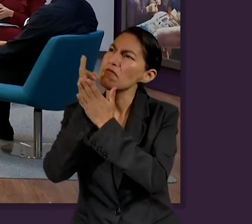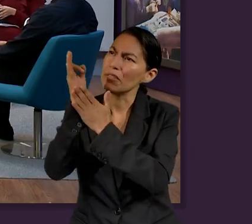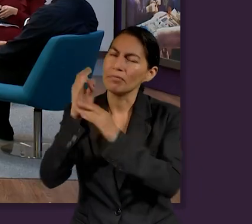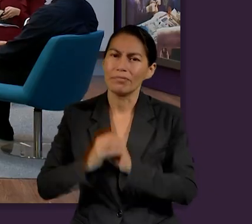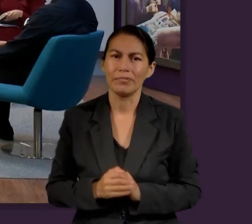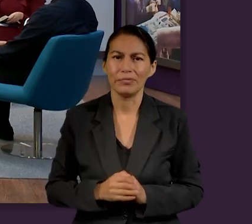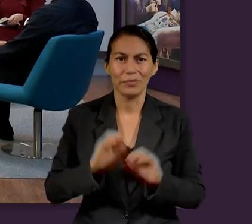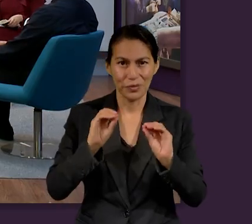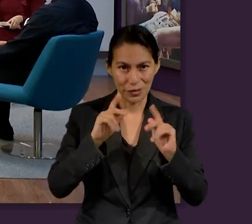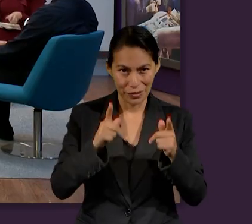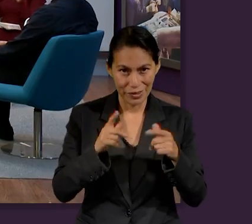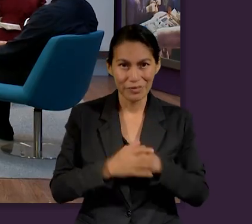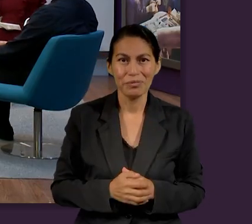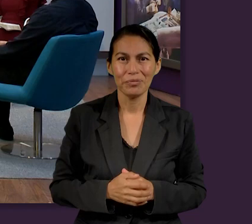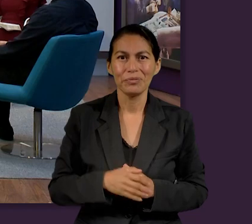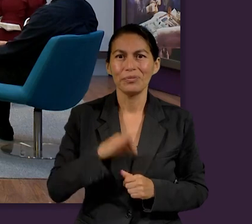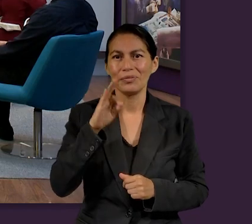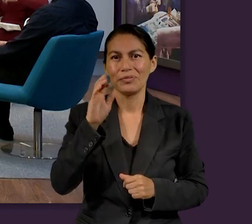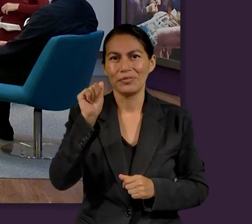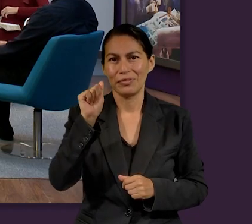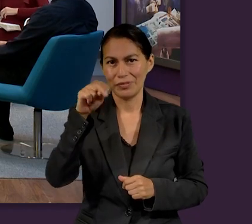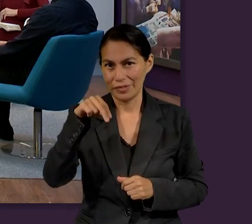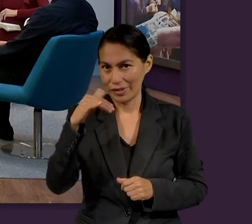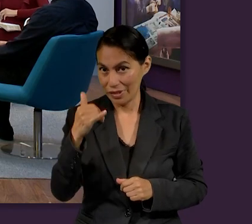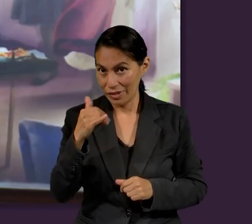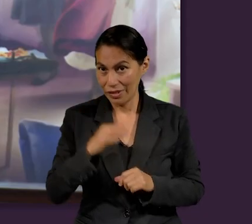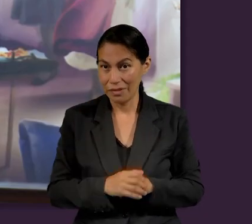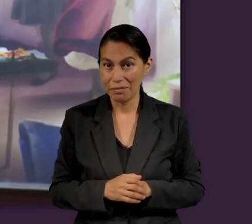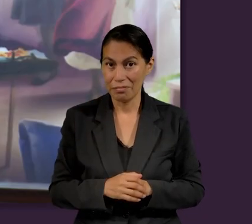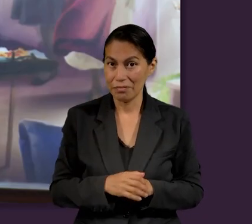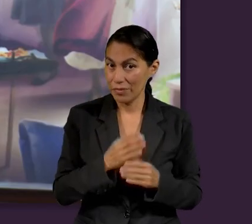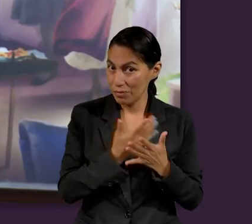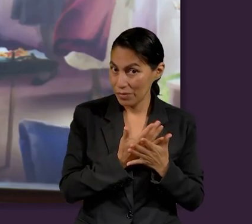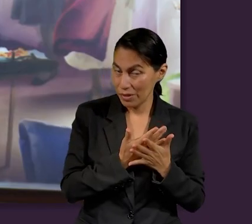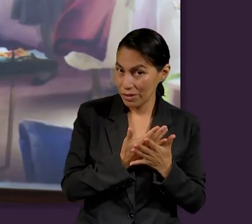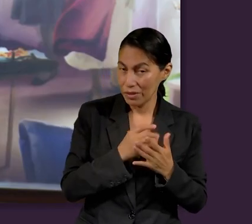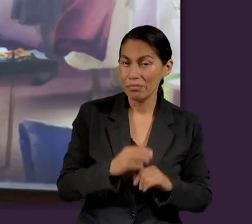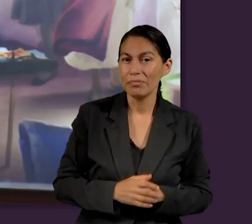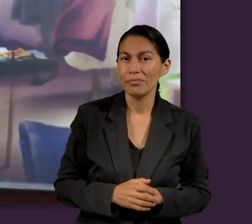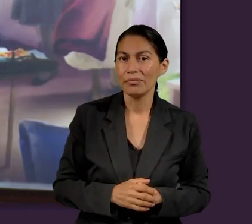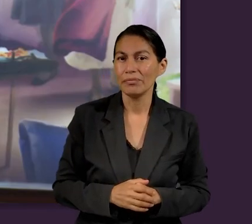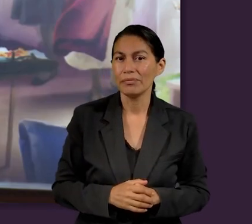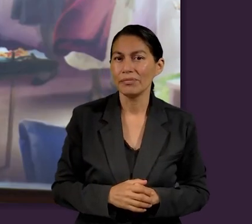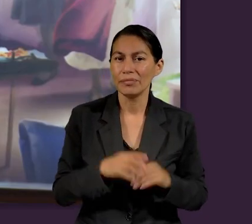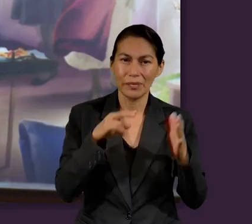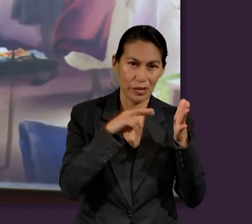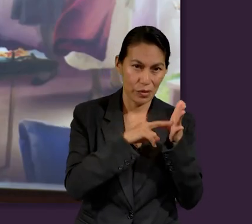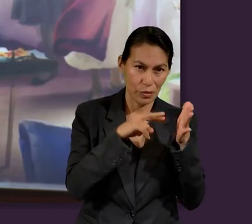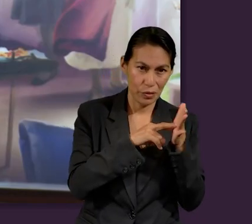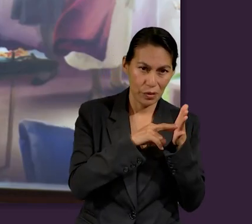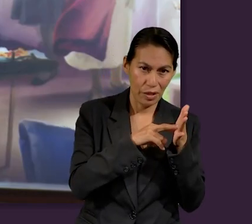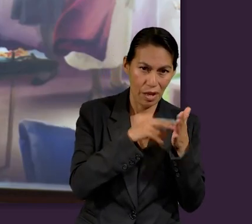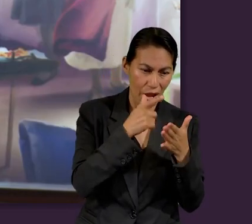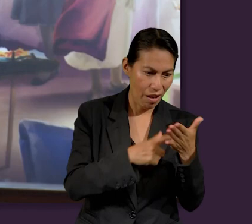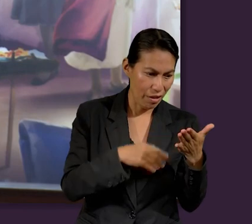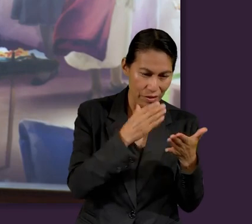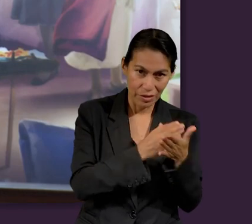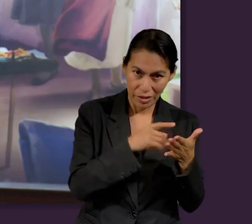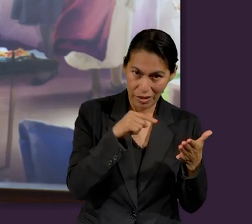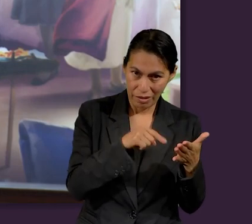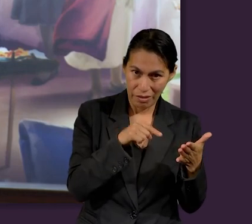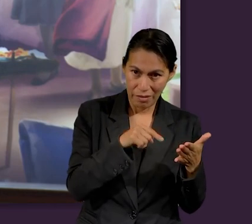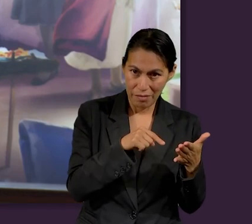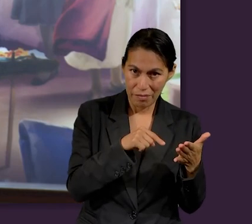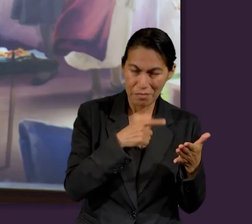Ok. Fanny. Bueno, sería esperanza. Hay un versículo que también venía aquí en la lección